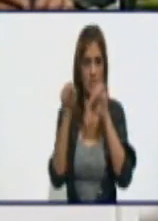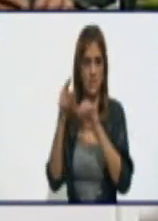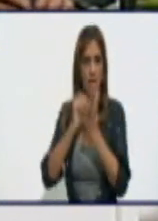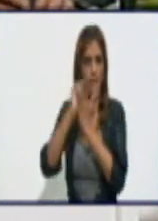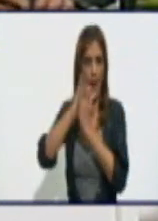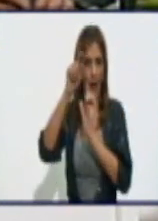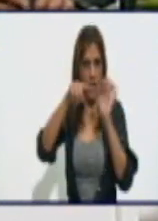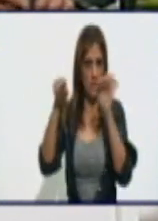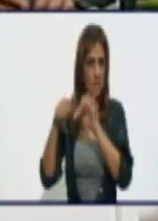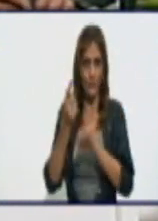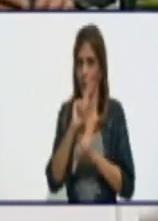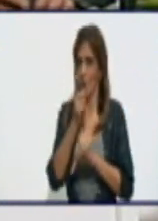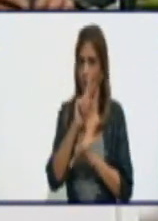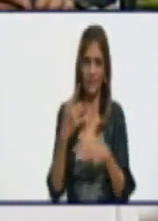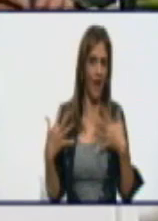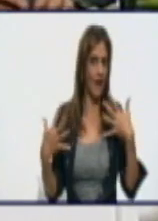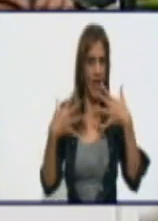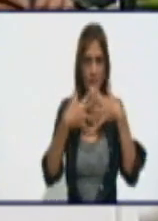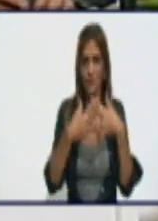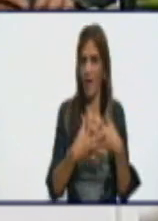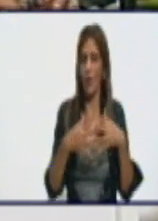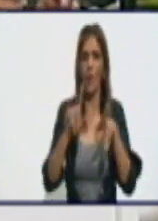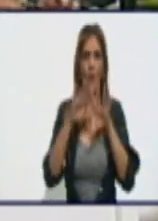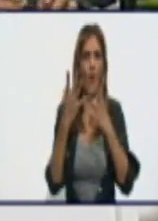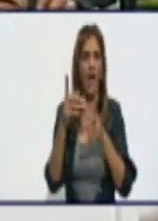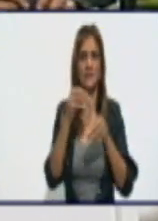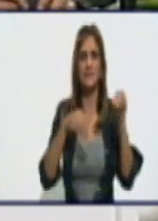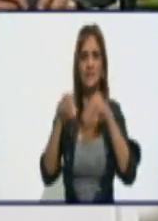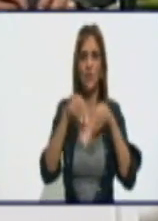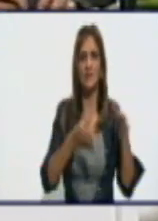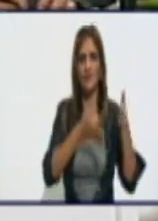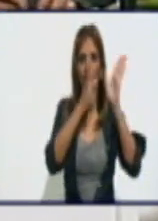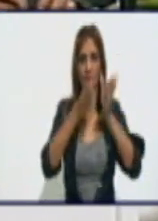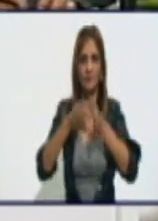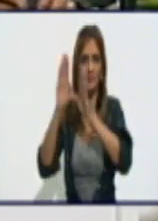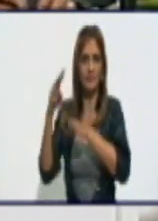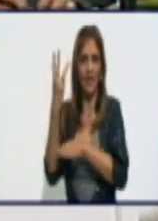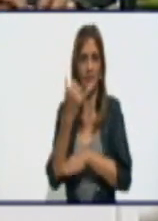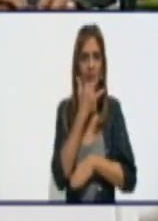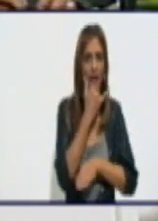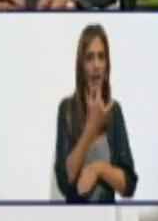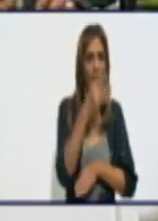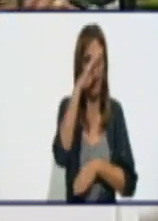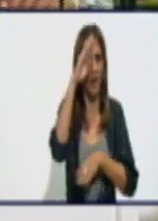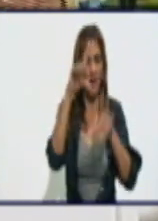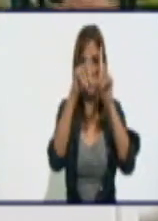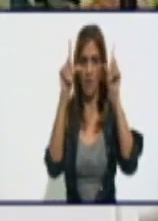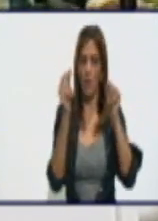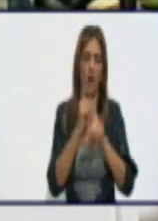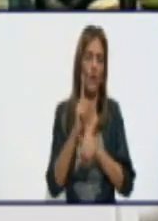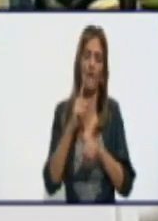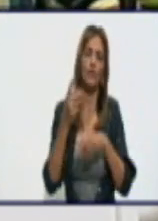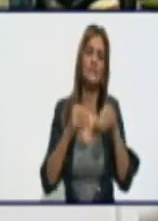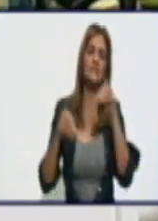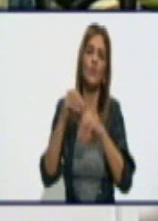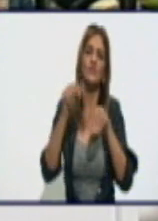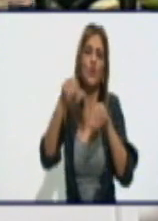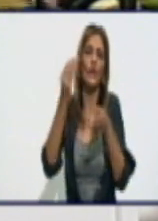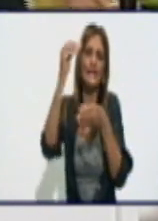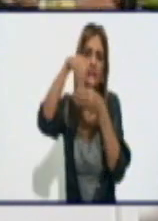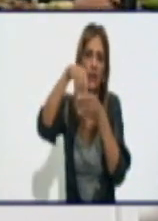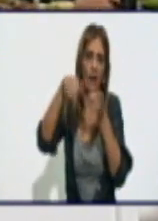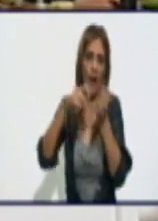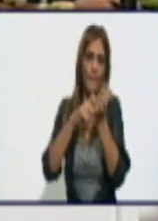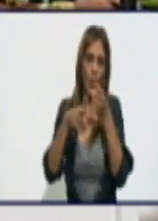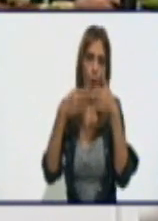anteriormente, sino por cosas propias de nuestra entidad, que pueden ocurrir en un sistema eléctrico, y de hecho ocurrieron